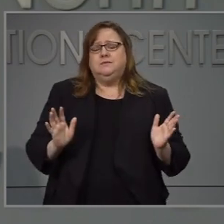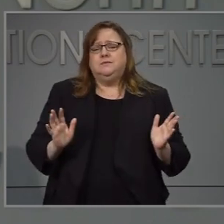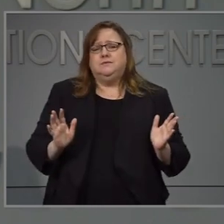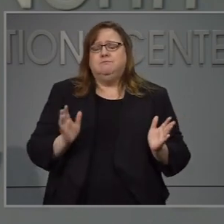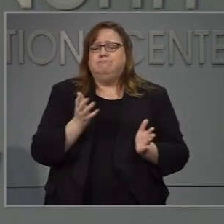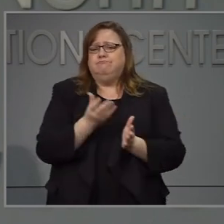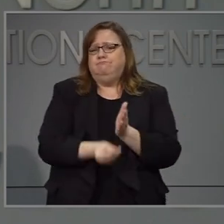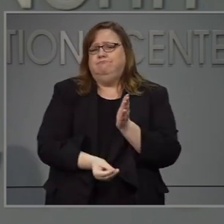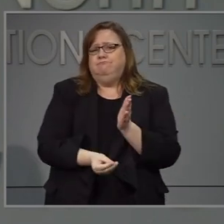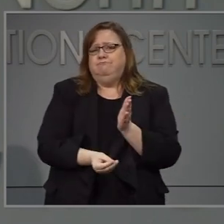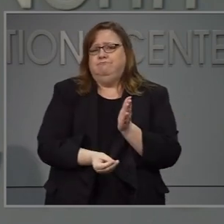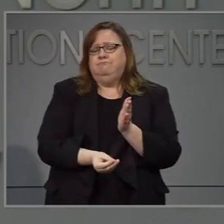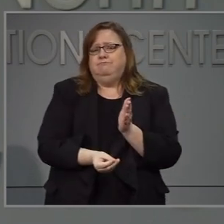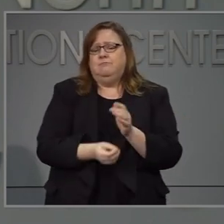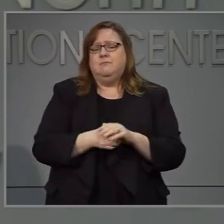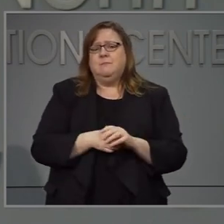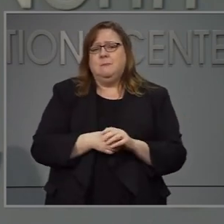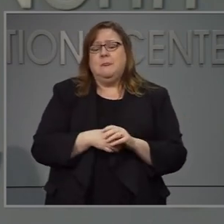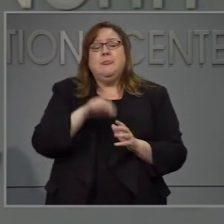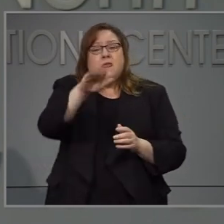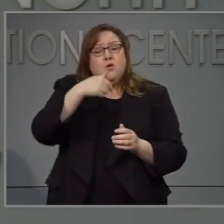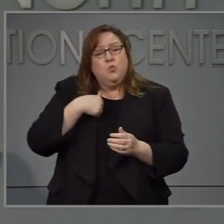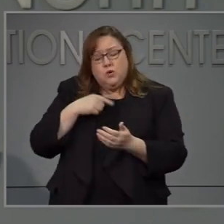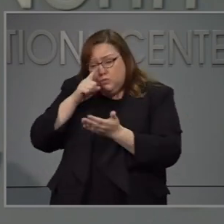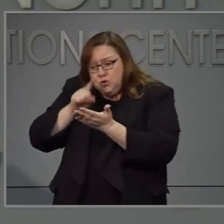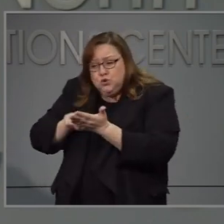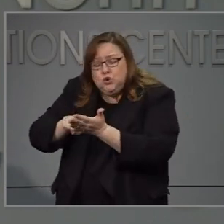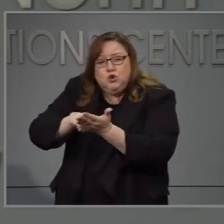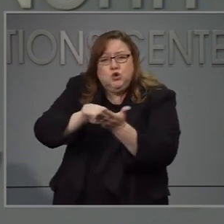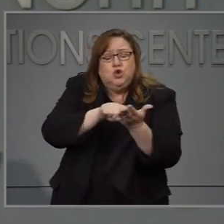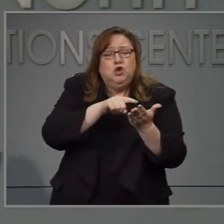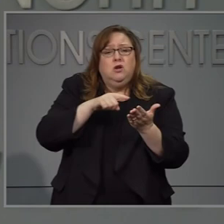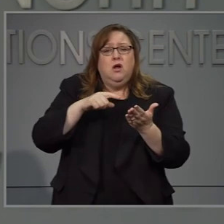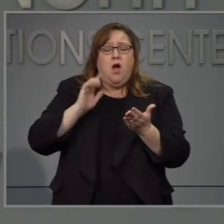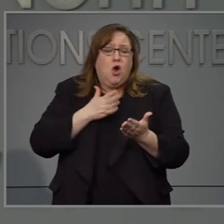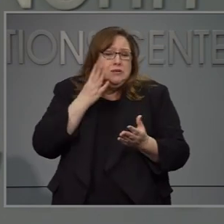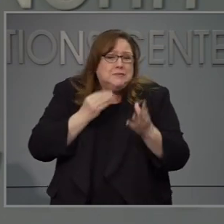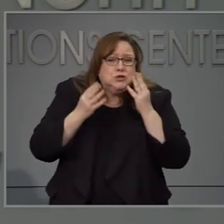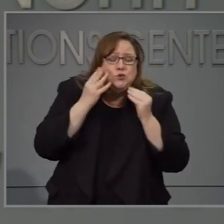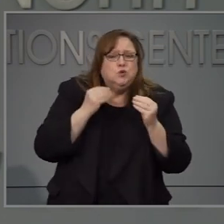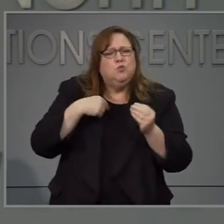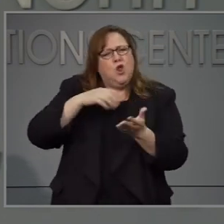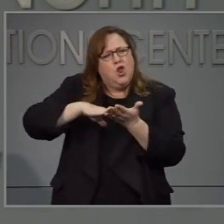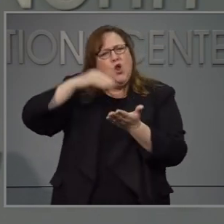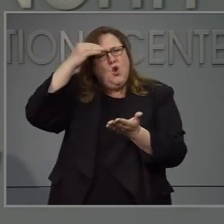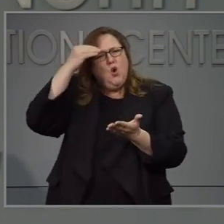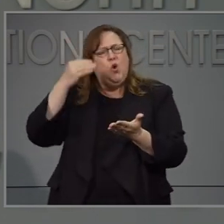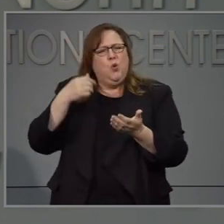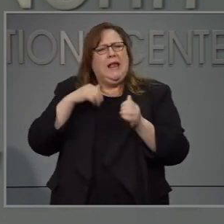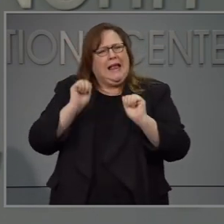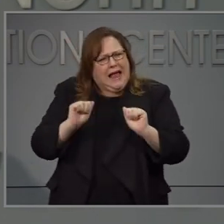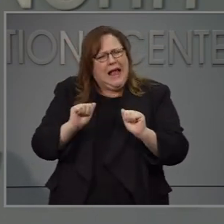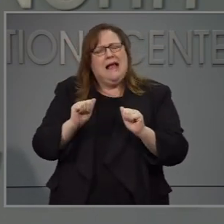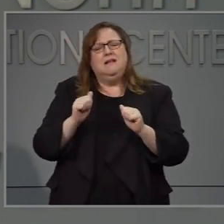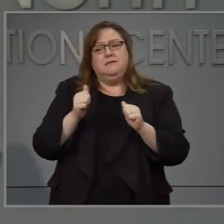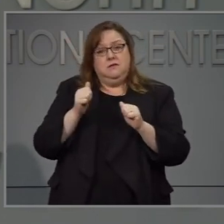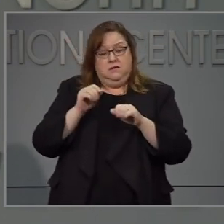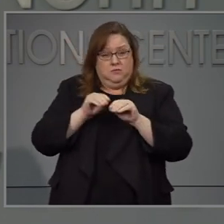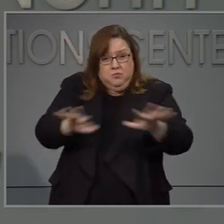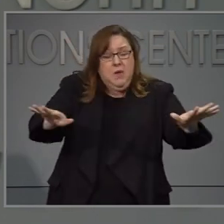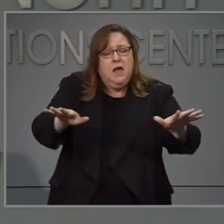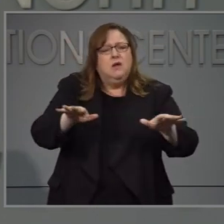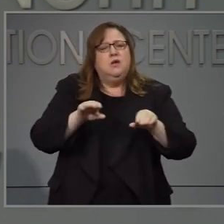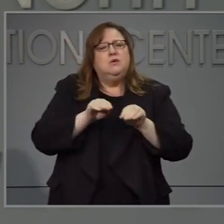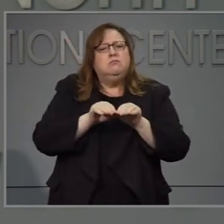Pero lo que hemos aprendido de estos fallecimientos y de la investigación es cómo limitar la propagación del virus. Los